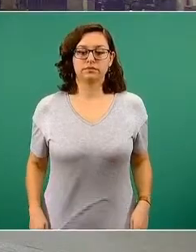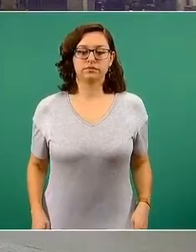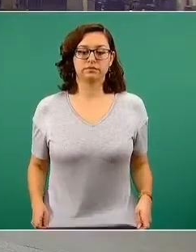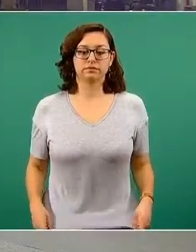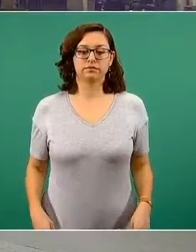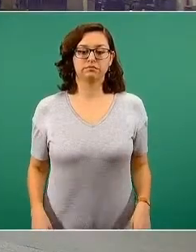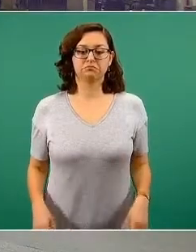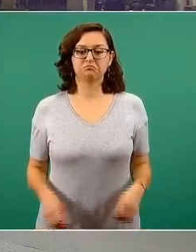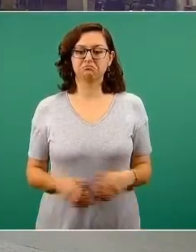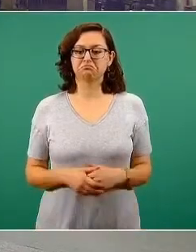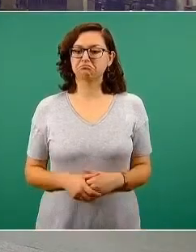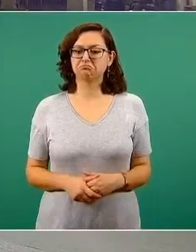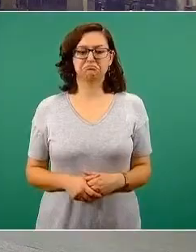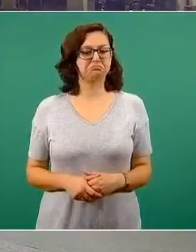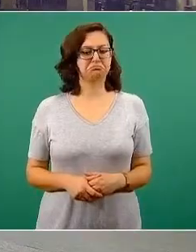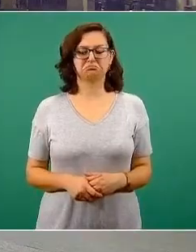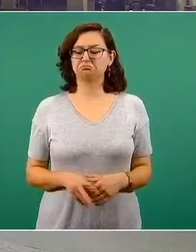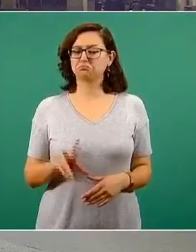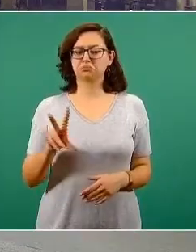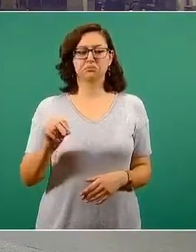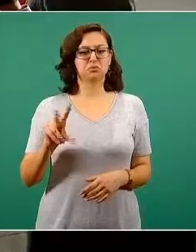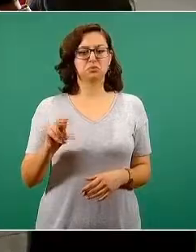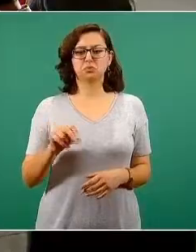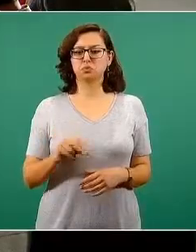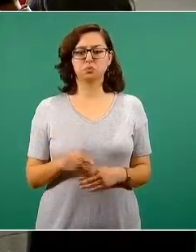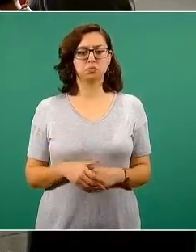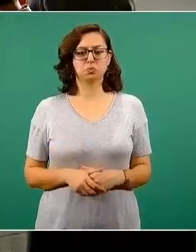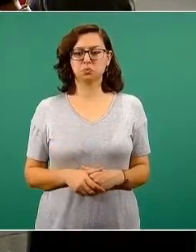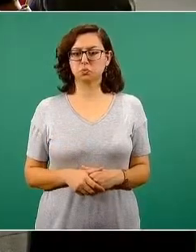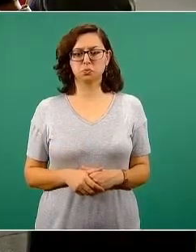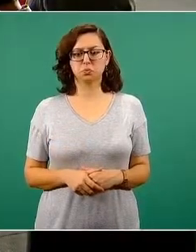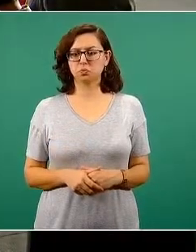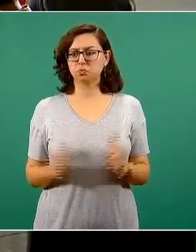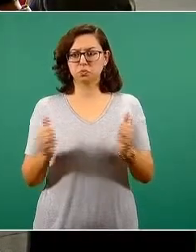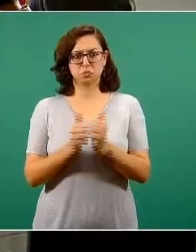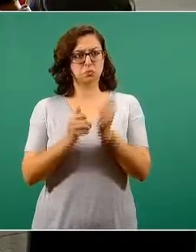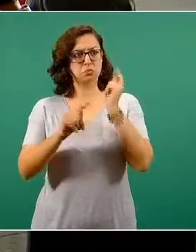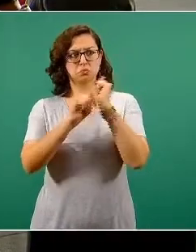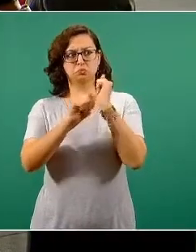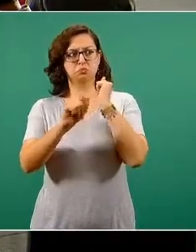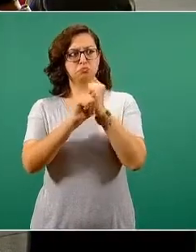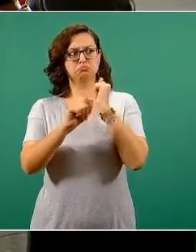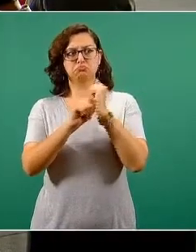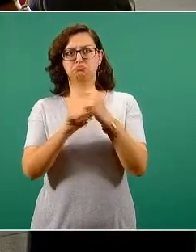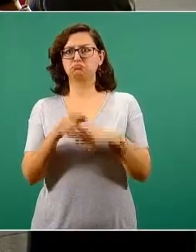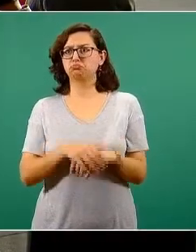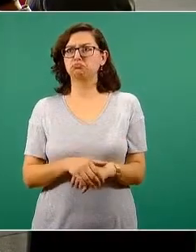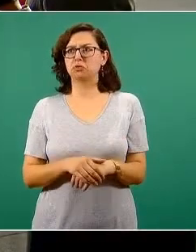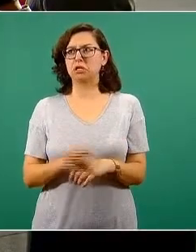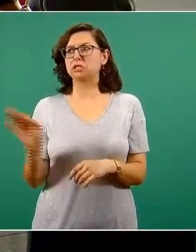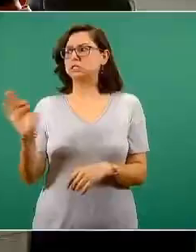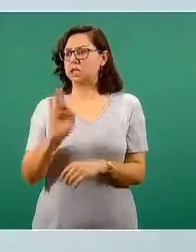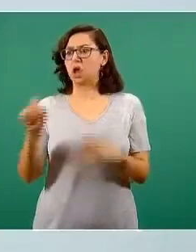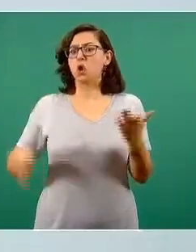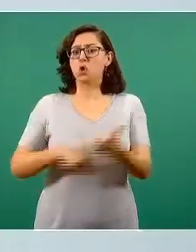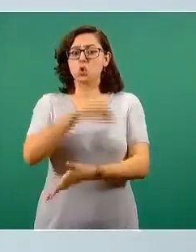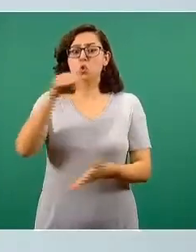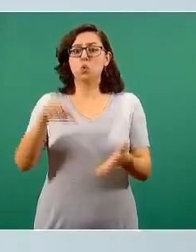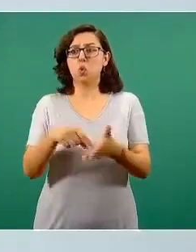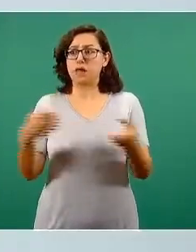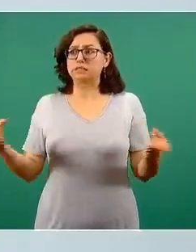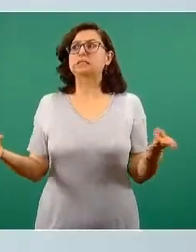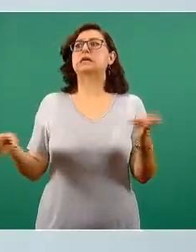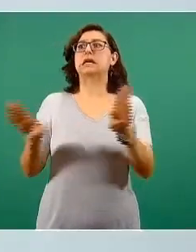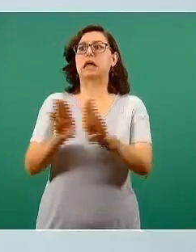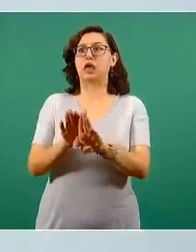Pues no, no están relacionados con la movilidad, más bien con espacios cerrados, más bien con espacios que no están